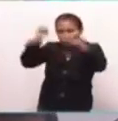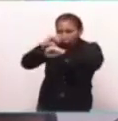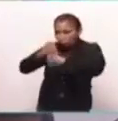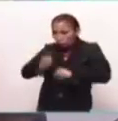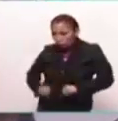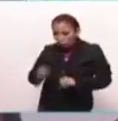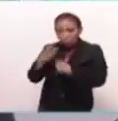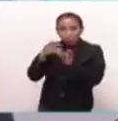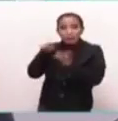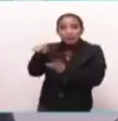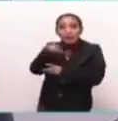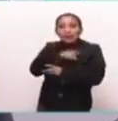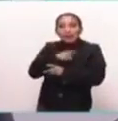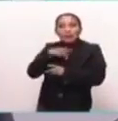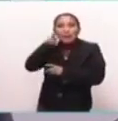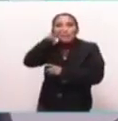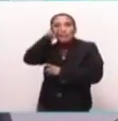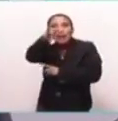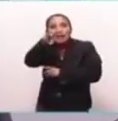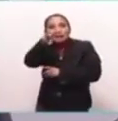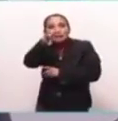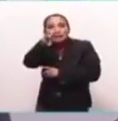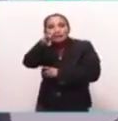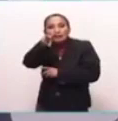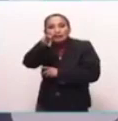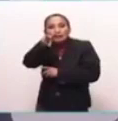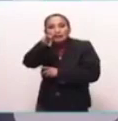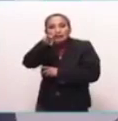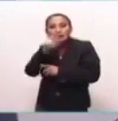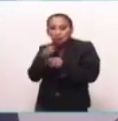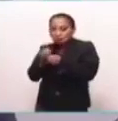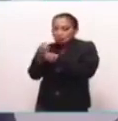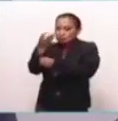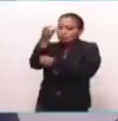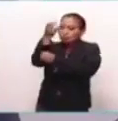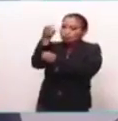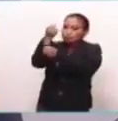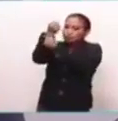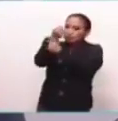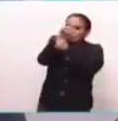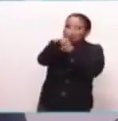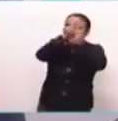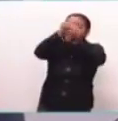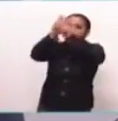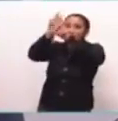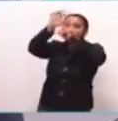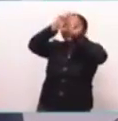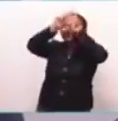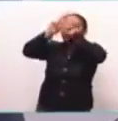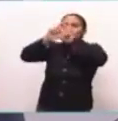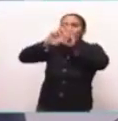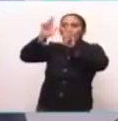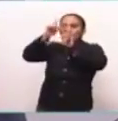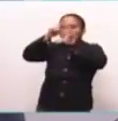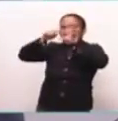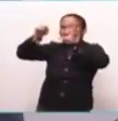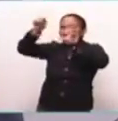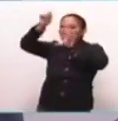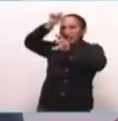fogatas, y tenían que ver que las pléyades tomaran el cenit, es un conjunto de estrellas que parece una raquetita,